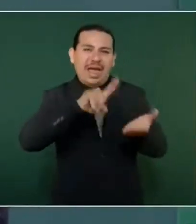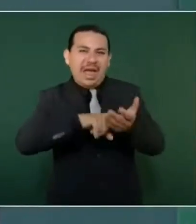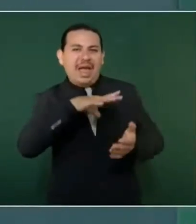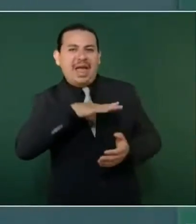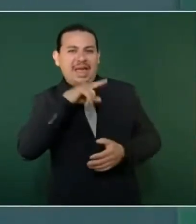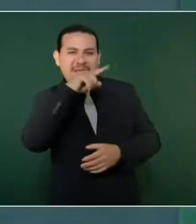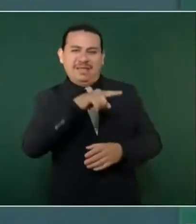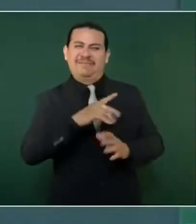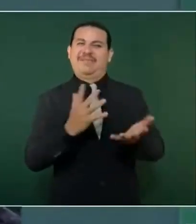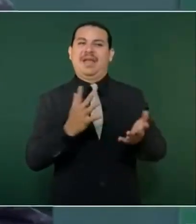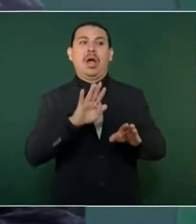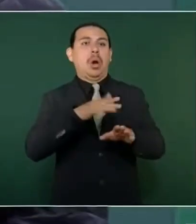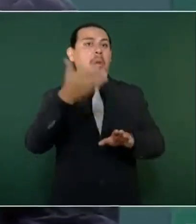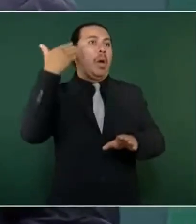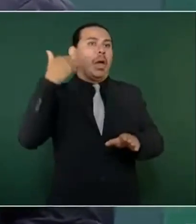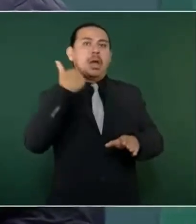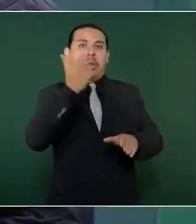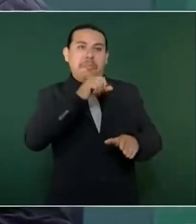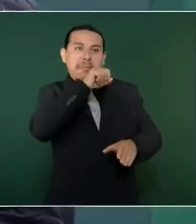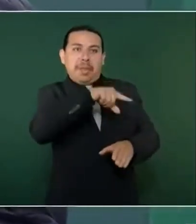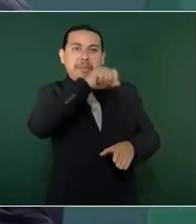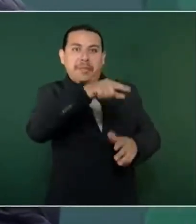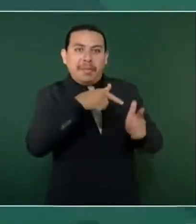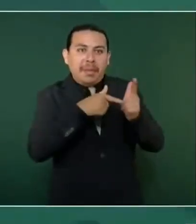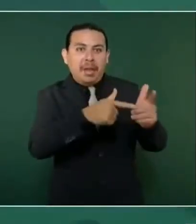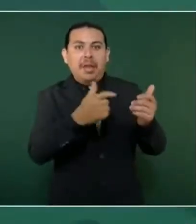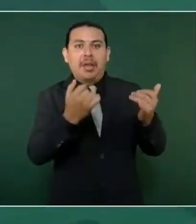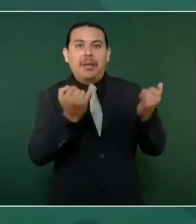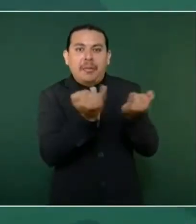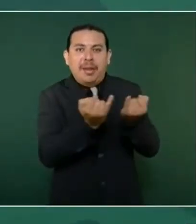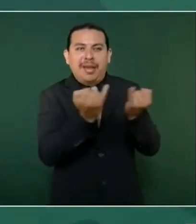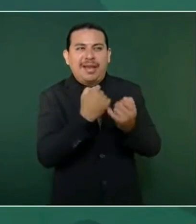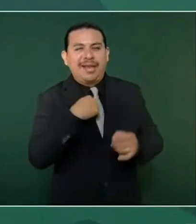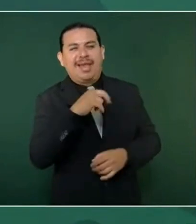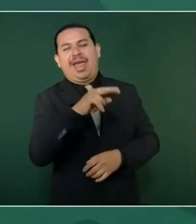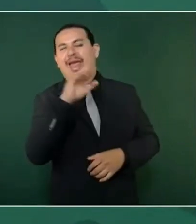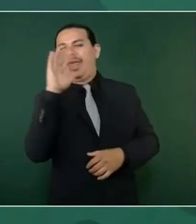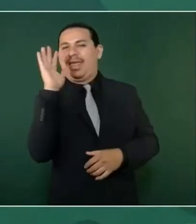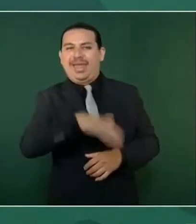tiempo atrás y no quieren cambiar.